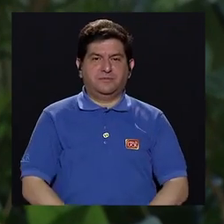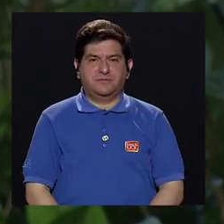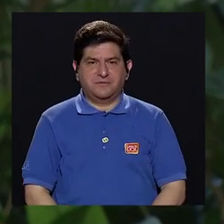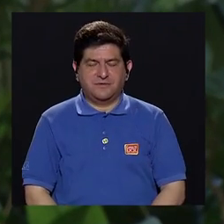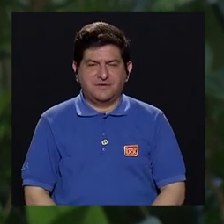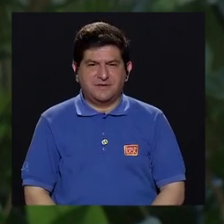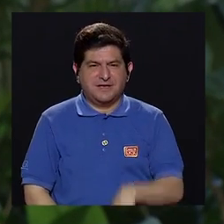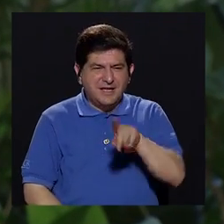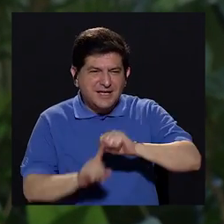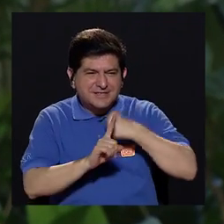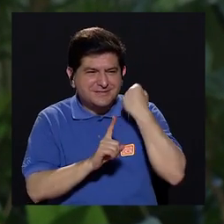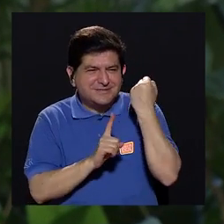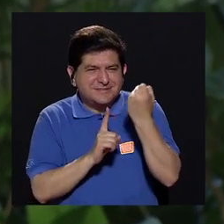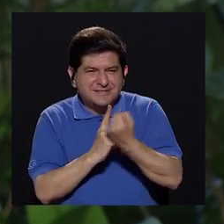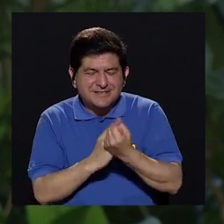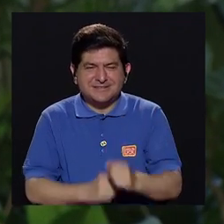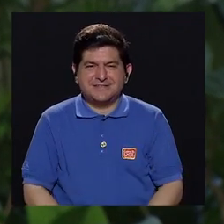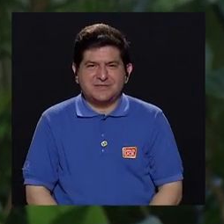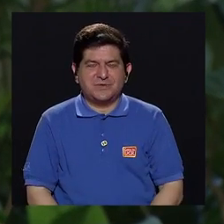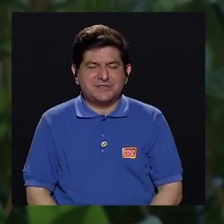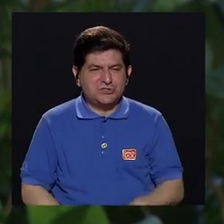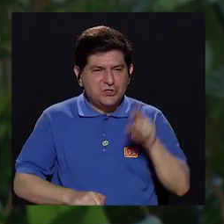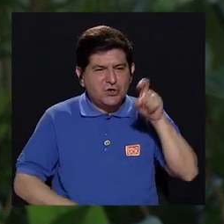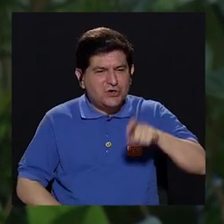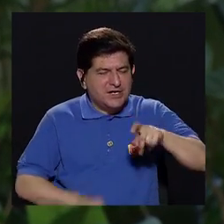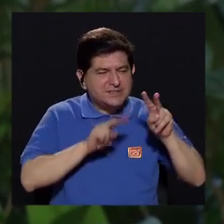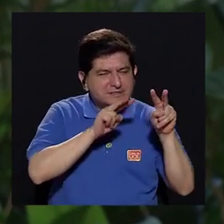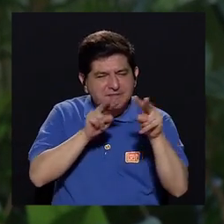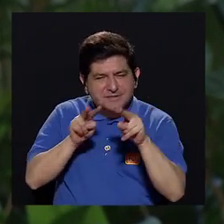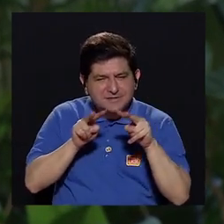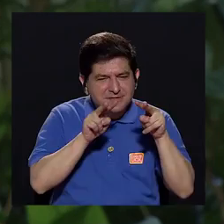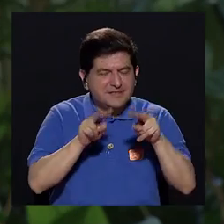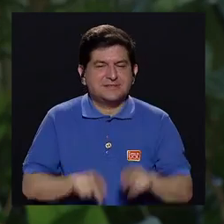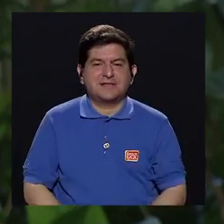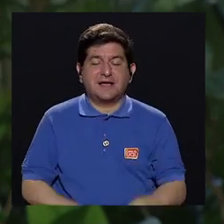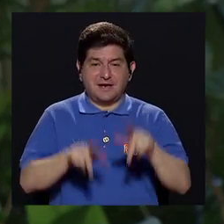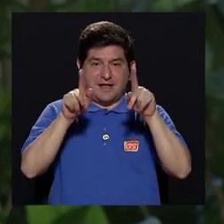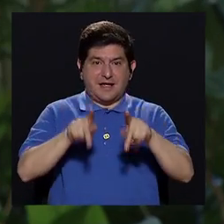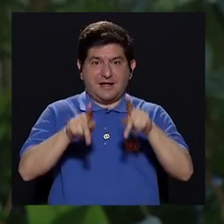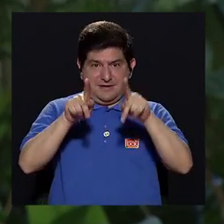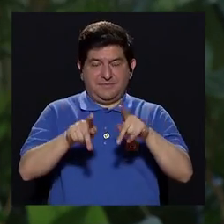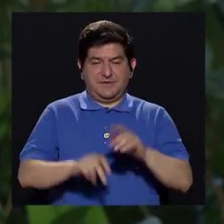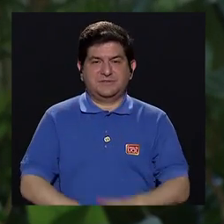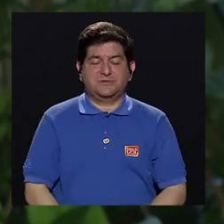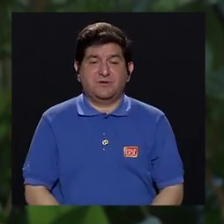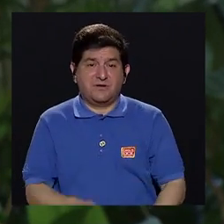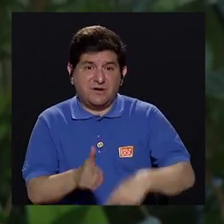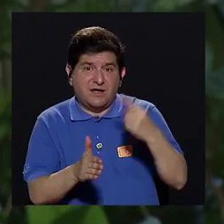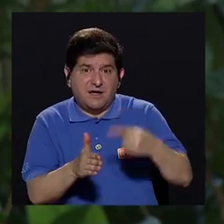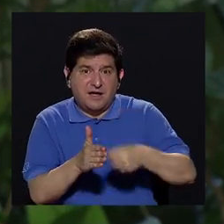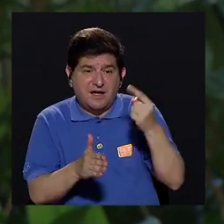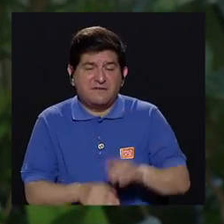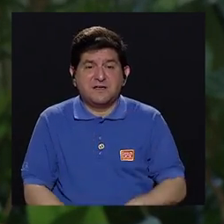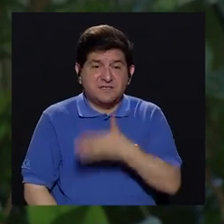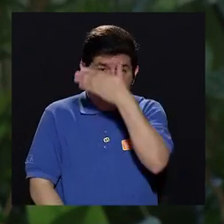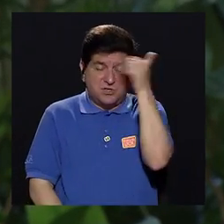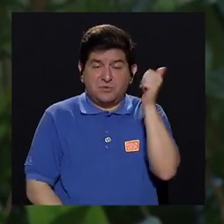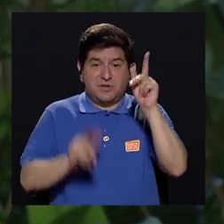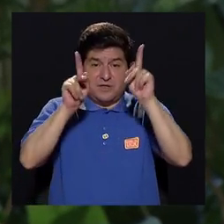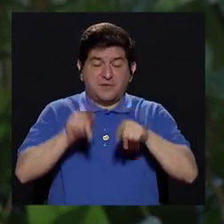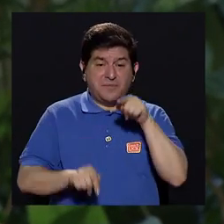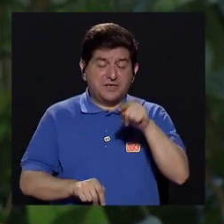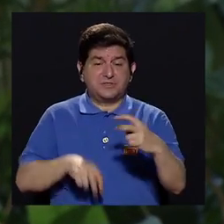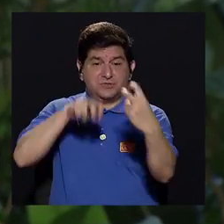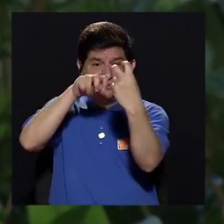como sumamente de mucha observación hacia las reacciones de la persona que tengo al frente. porque a veces hasta eso se nos olvida que la